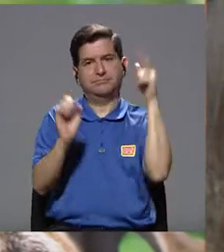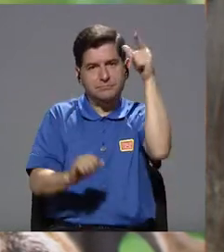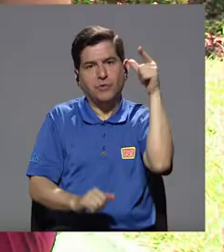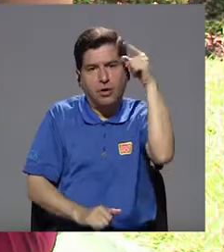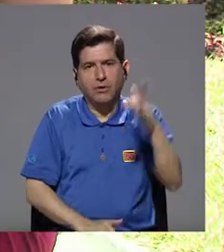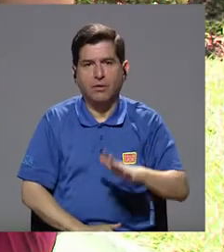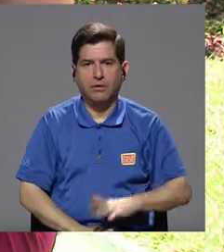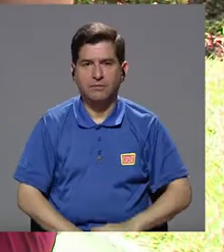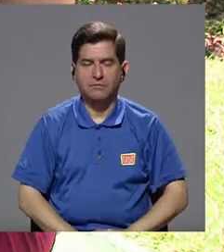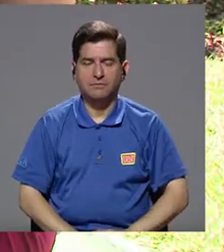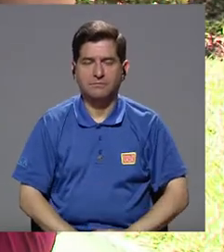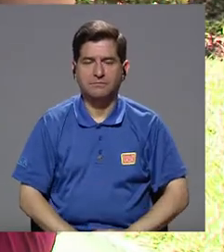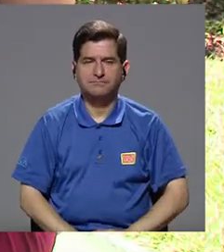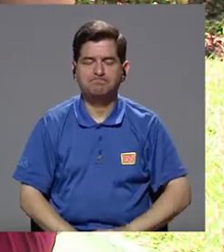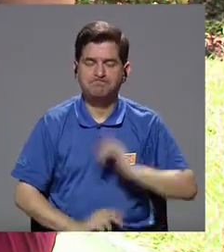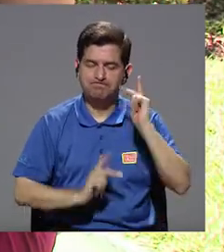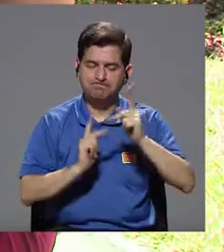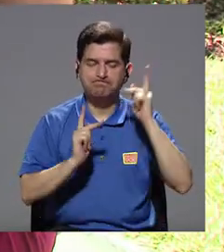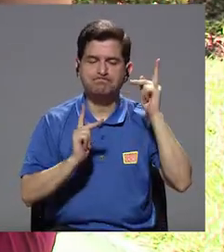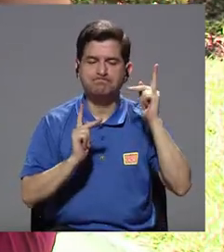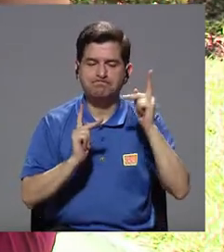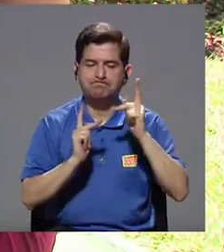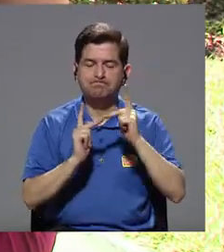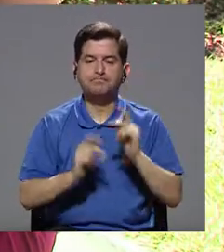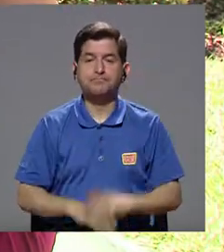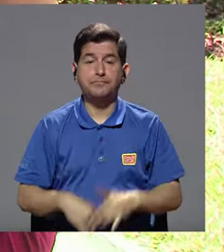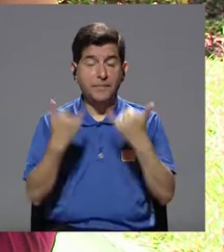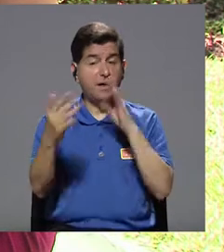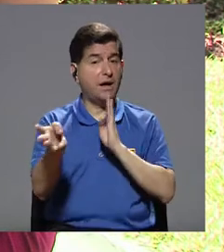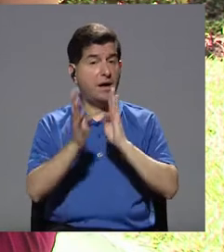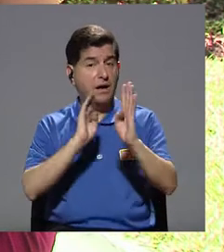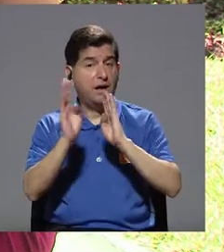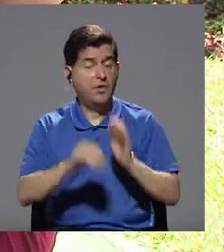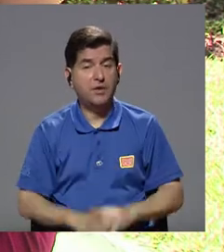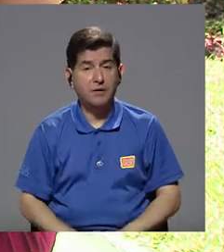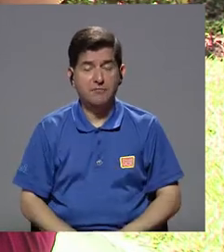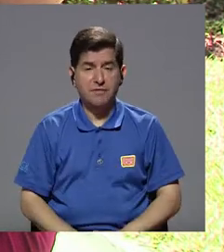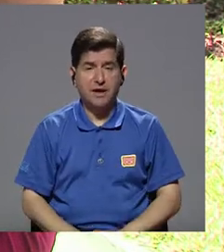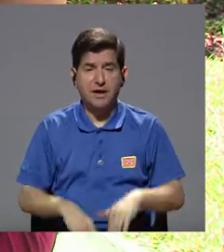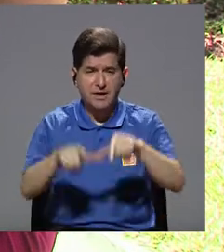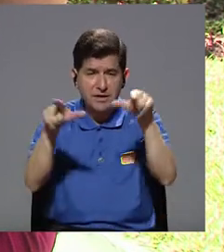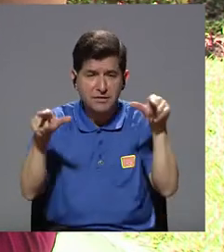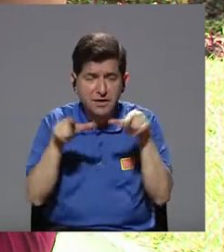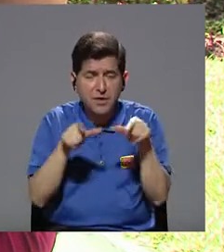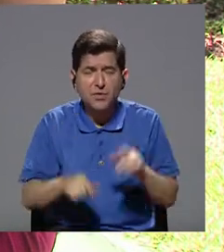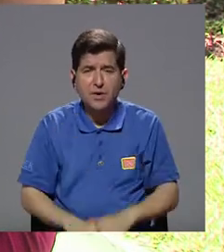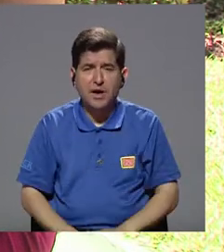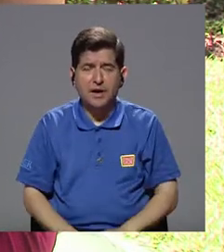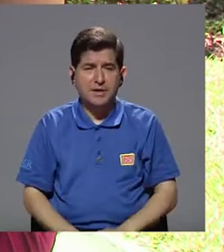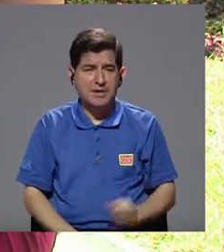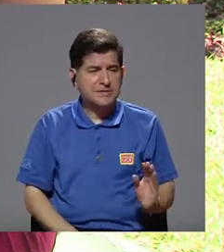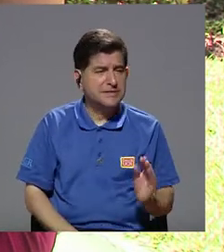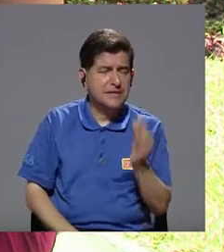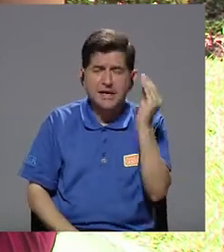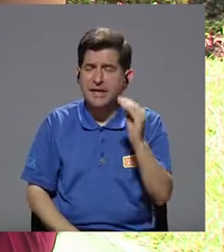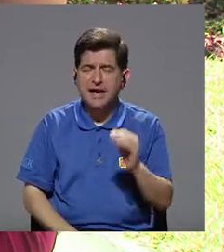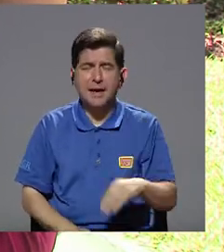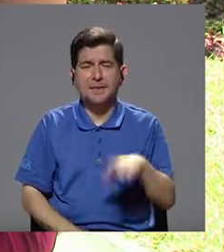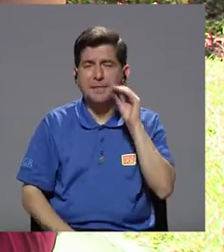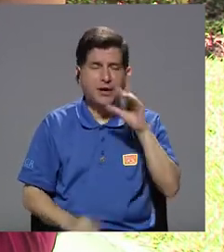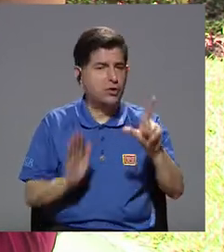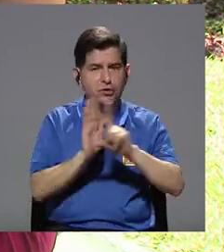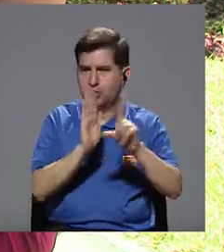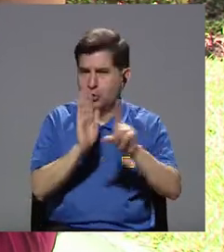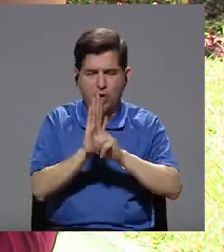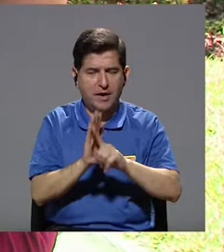emergencia, por supuesto. Ok, ok, perfecto. Ahora sí, conversemos un poquito acerca de los creaderos, digamos, de los creaderos ilegales. sea,